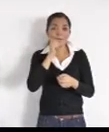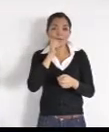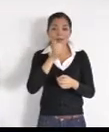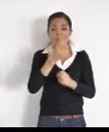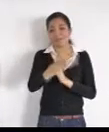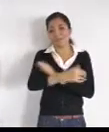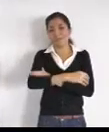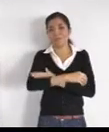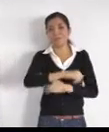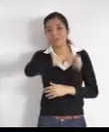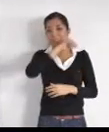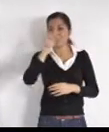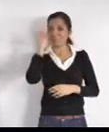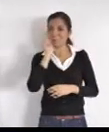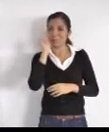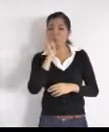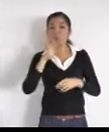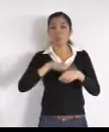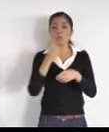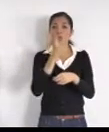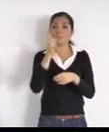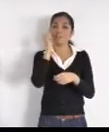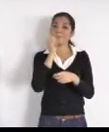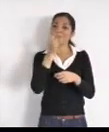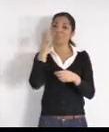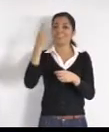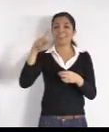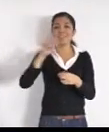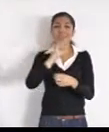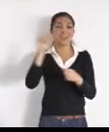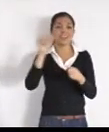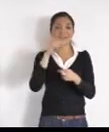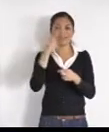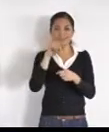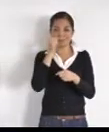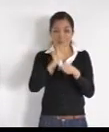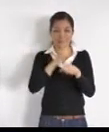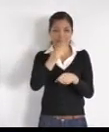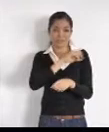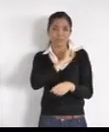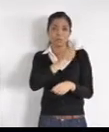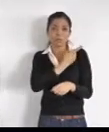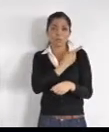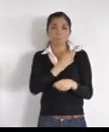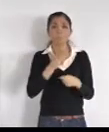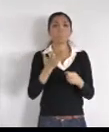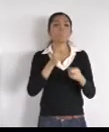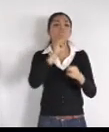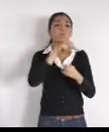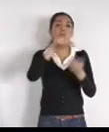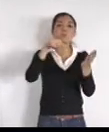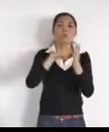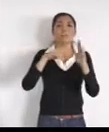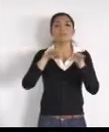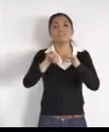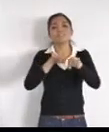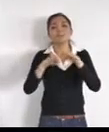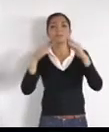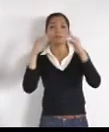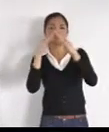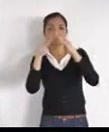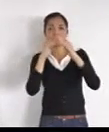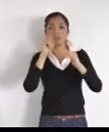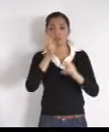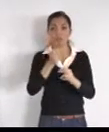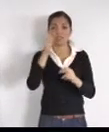higiene adecuada en el entorno, ya sea la casa, la oficina, el lugar de trabajo, que estos estén ventilados y quedarse en casa cuando se sienten algún